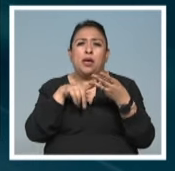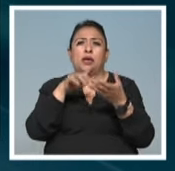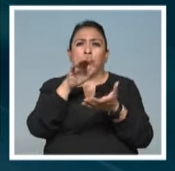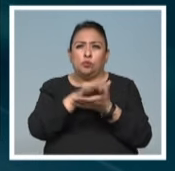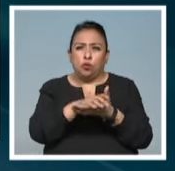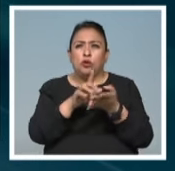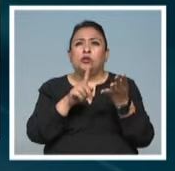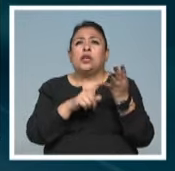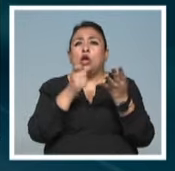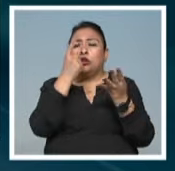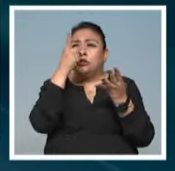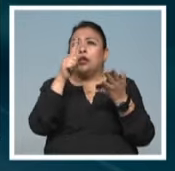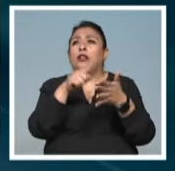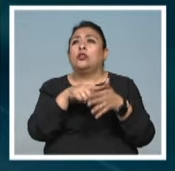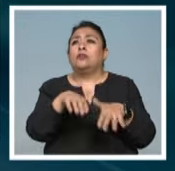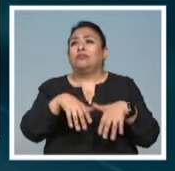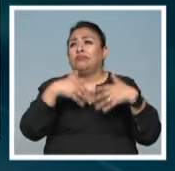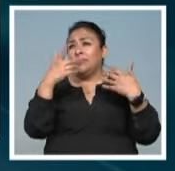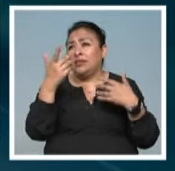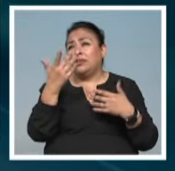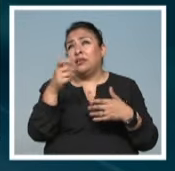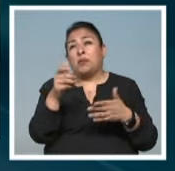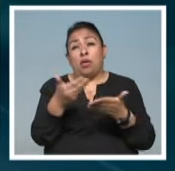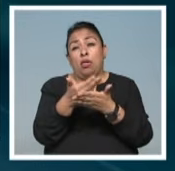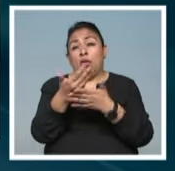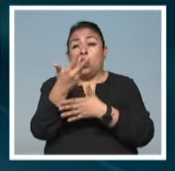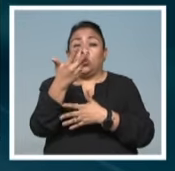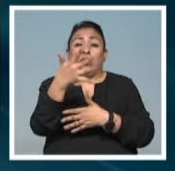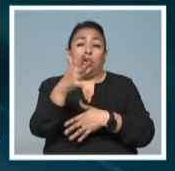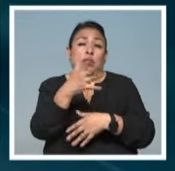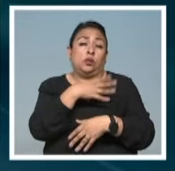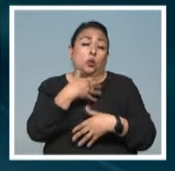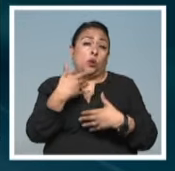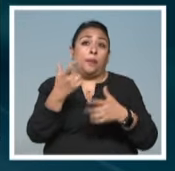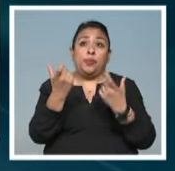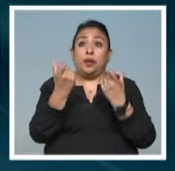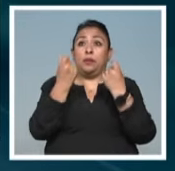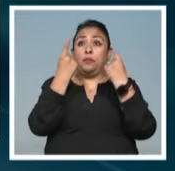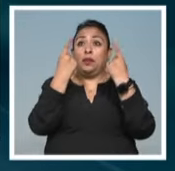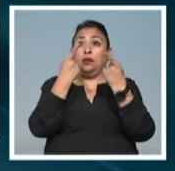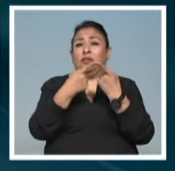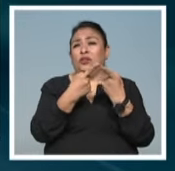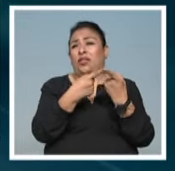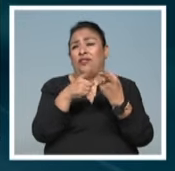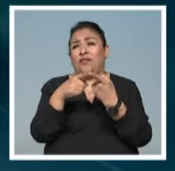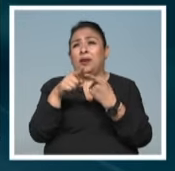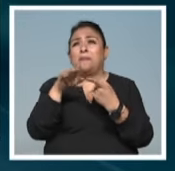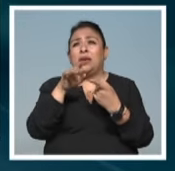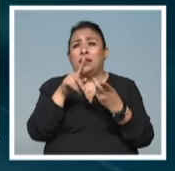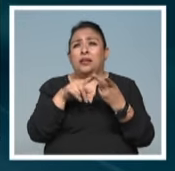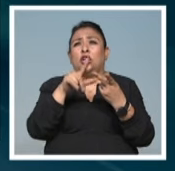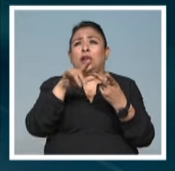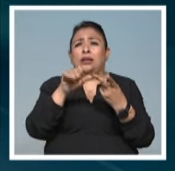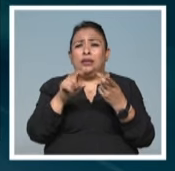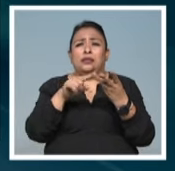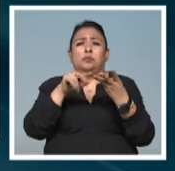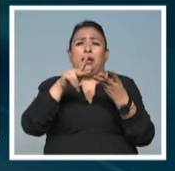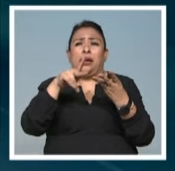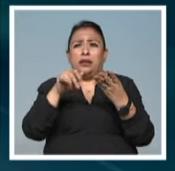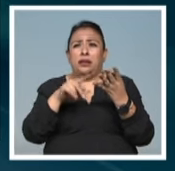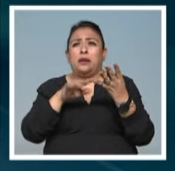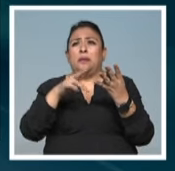Compositora también tuvo como unos ocho o diez hijos, por ahí una cantidad tremenda. Admirada por Goethe, por Mendelssohn, por Liz, por Paganini.